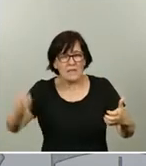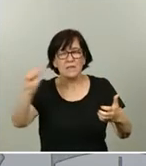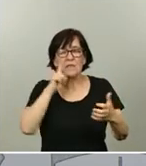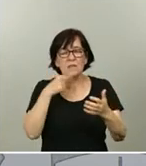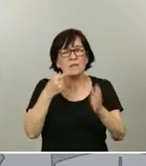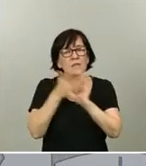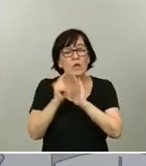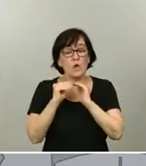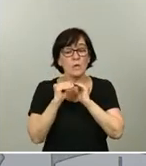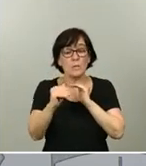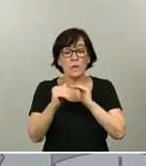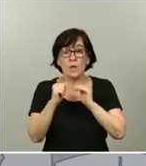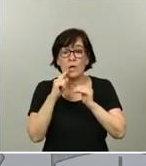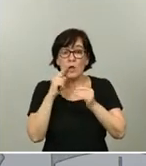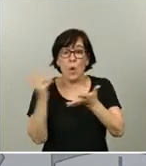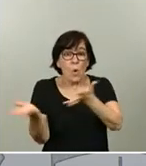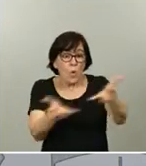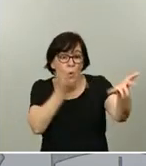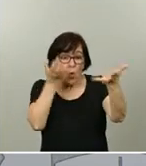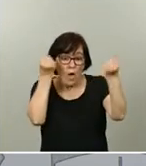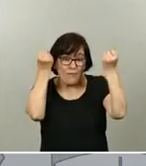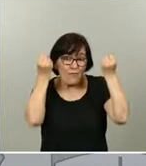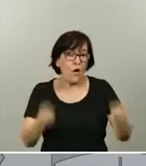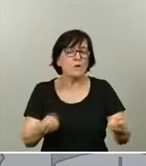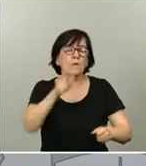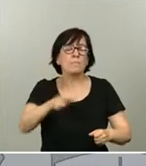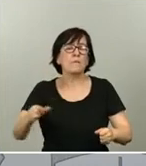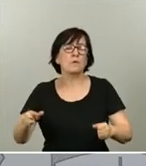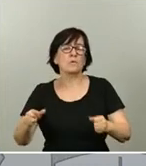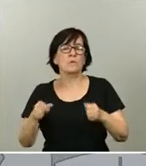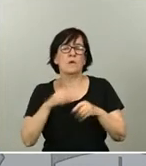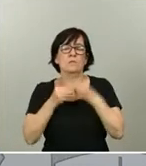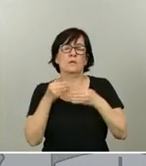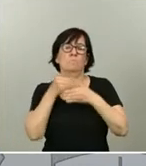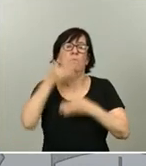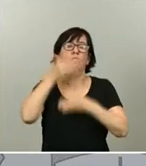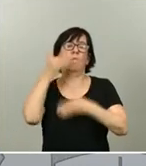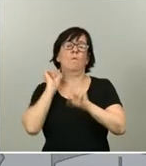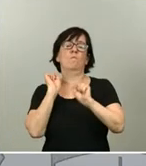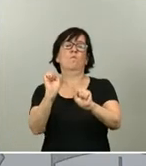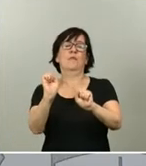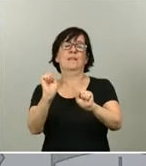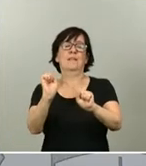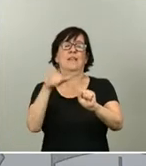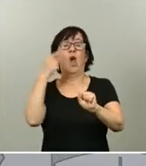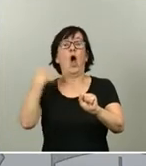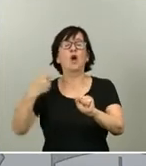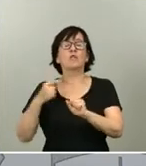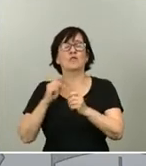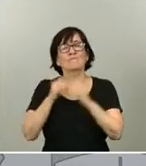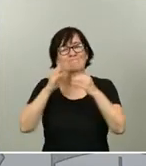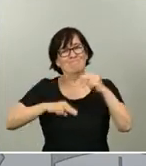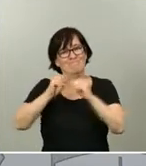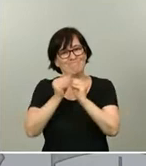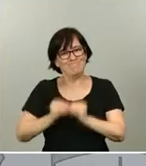que cuando soplan vientos fuertes algunas personas se dedican a construir muros mientras que otras construyen molinos. Ahora han escuchado este proverbio